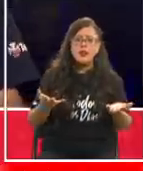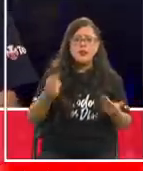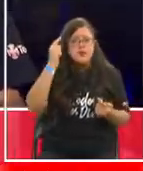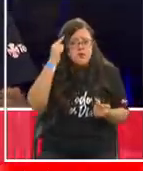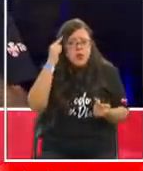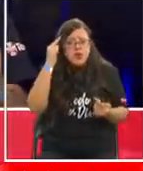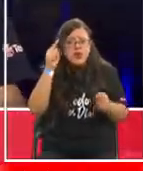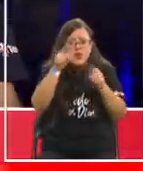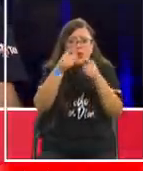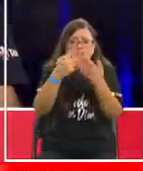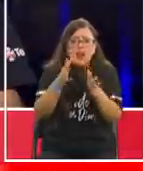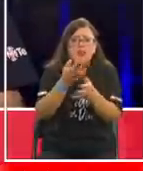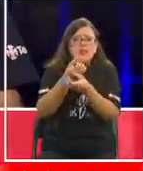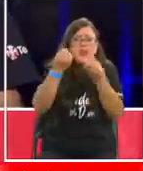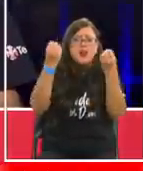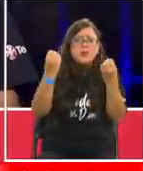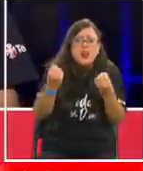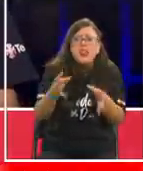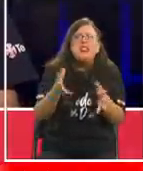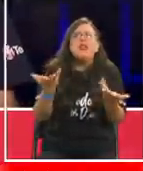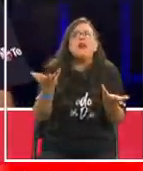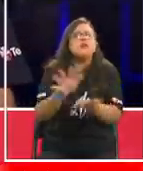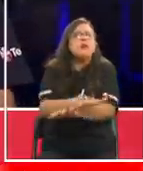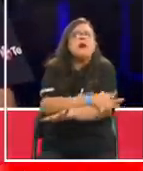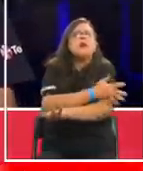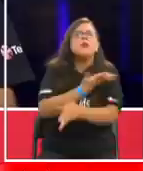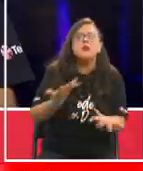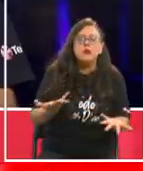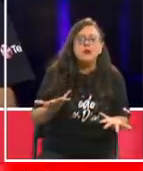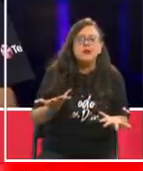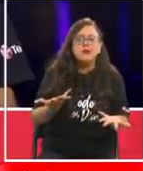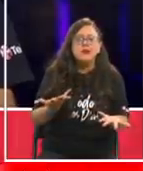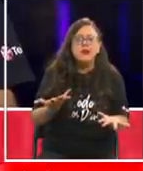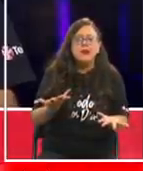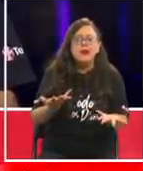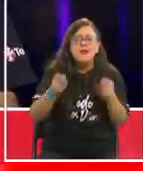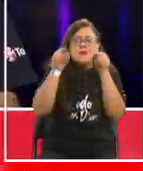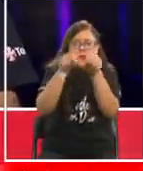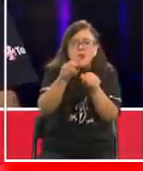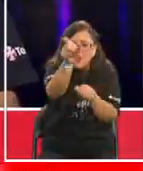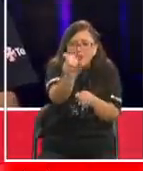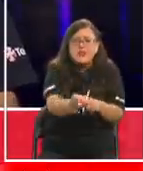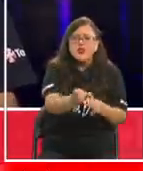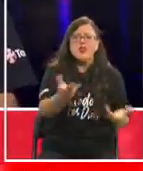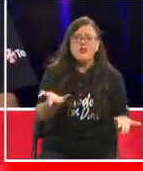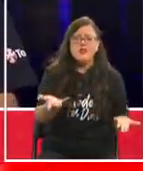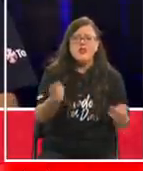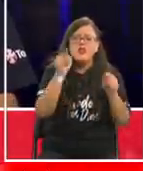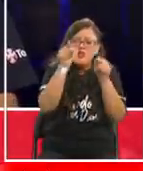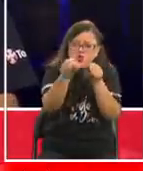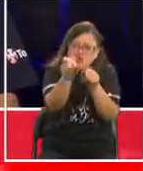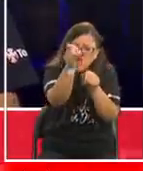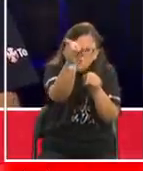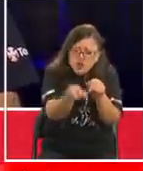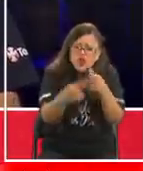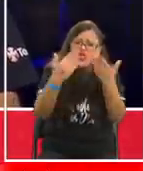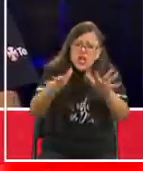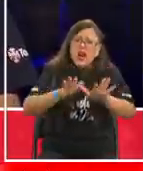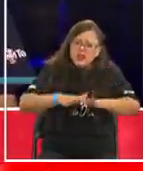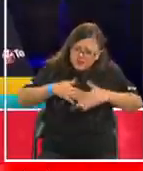manera ya perdiste la capacidad de emocionarte y creo que eres un ser humano que ha puesto el alma, el corazón